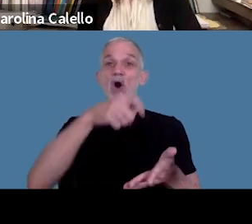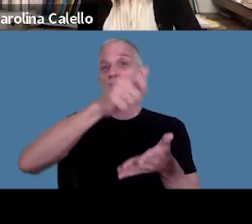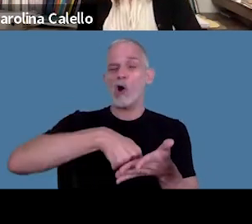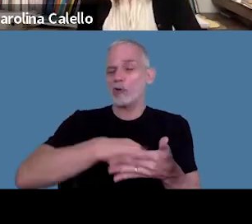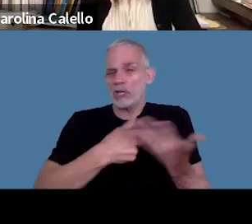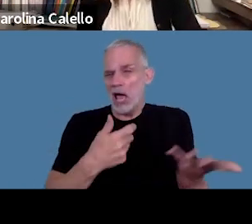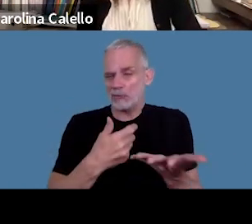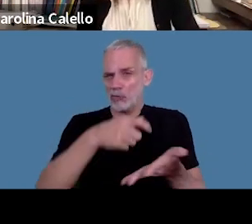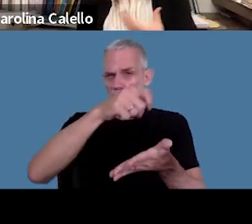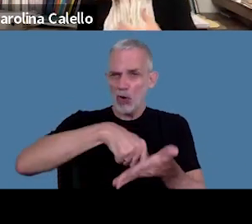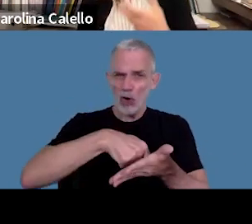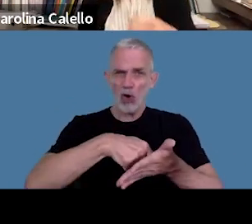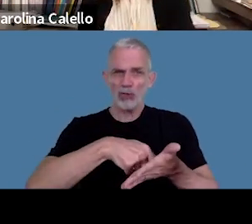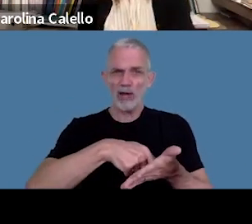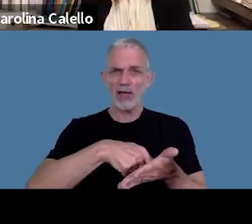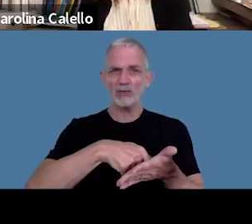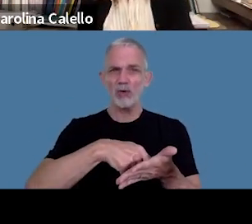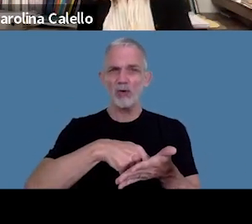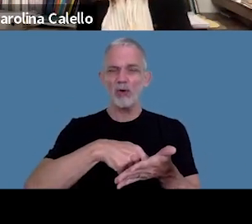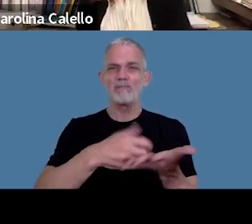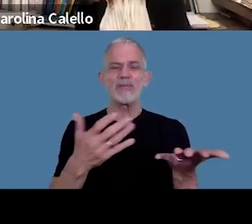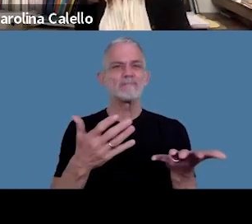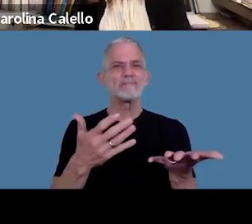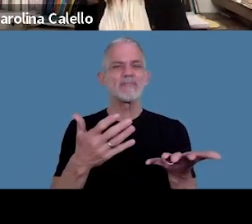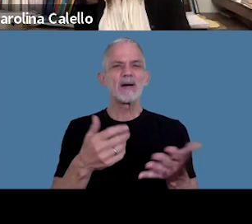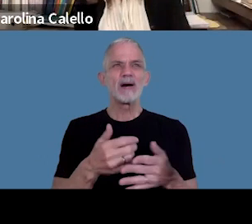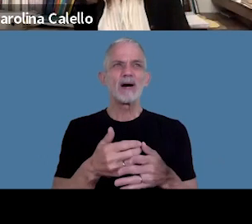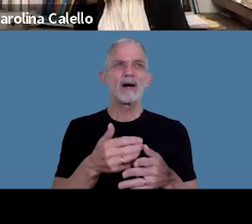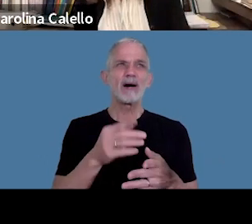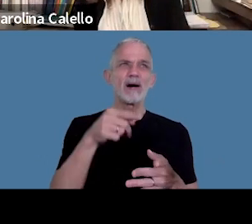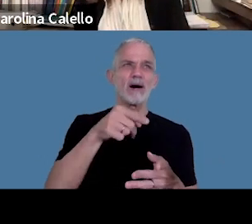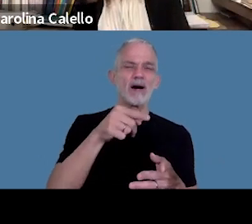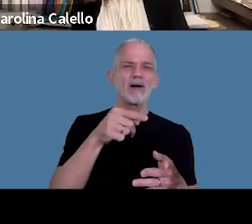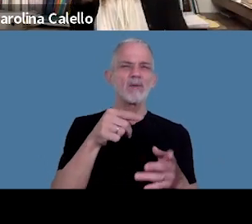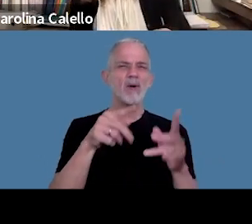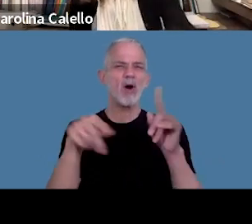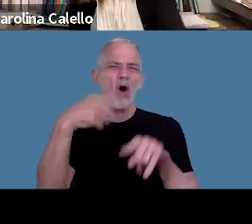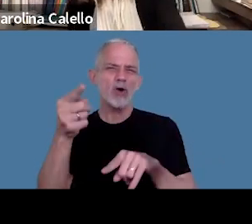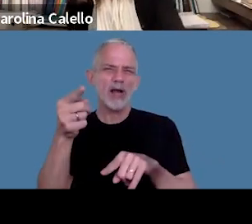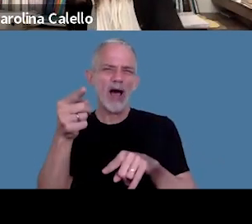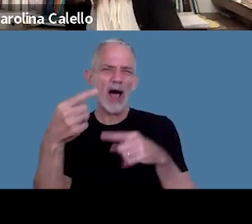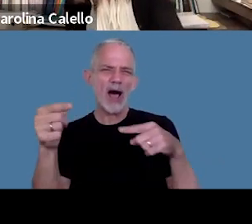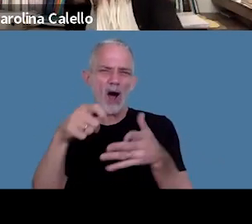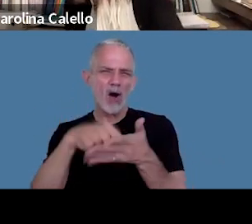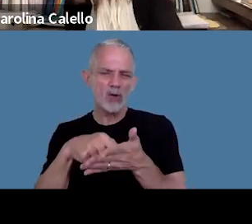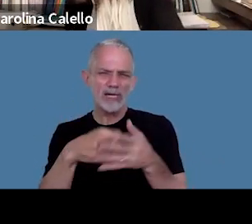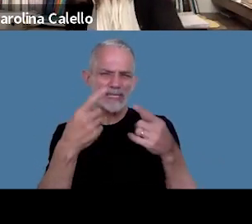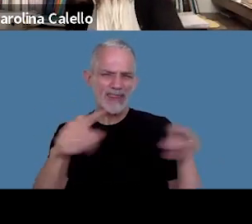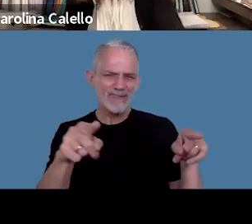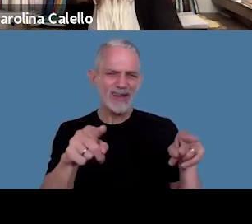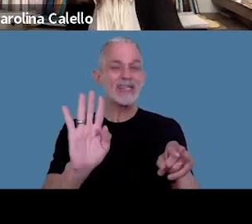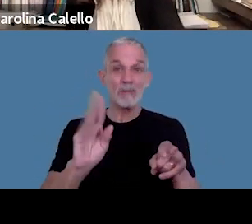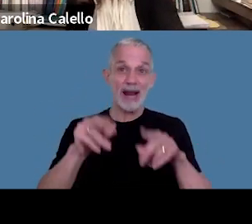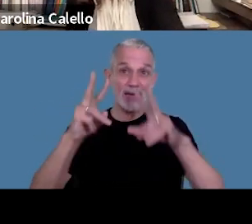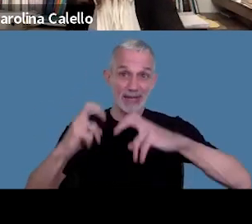no en definitiva responde a otra operación lo que a efectos de la